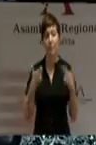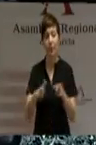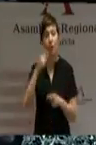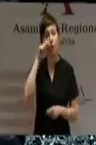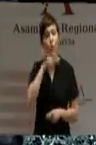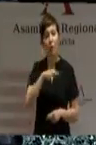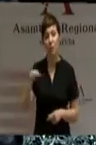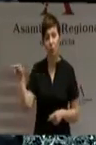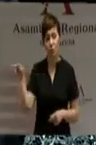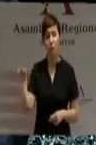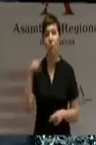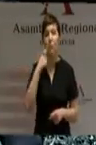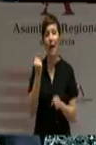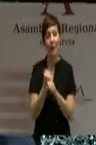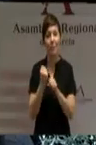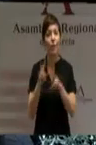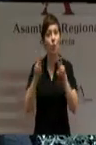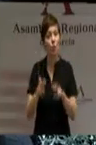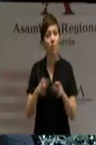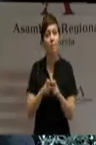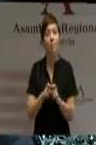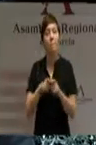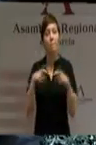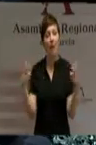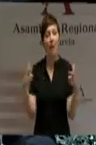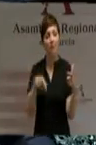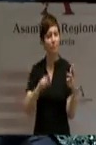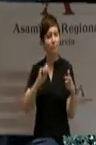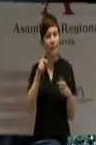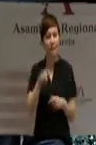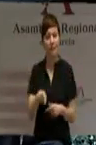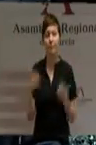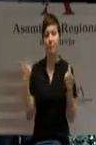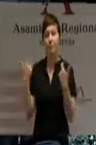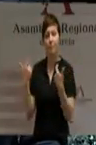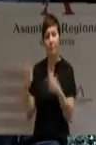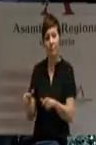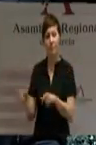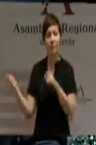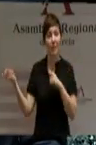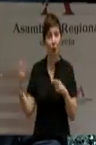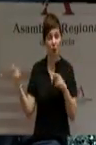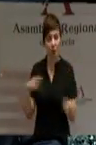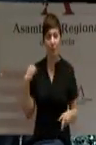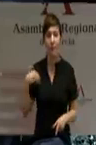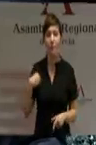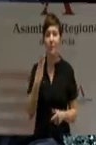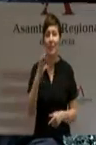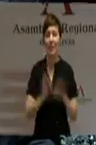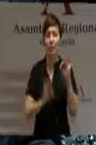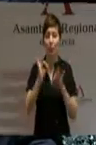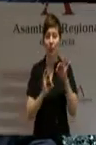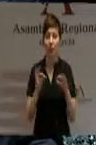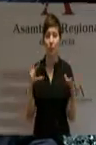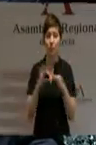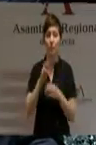es el sector que más empleo nuevo ha generado. Las exportaciones, que hoy representan más del 30% del PIB regional.